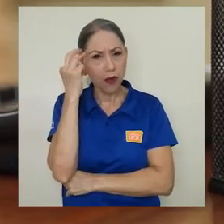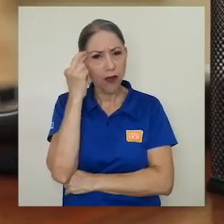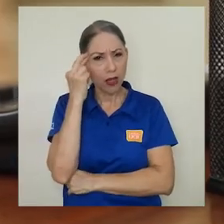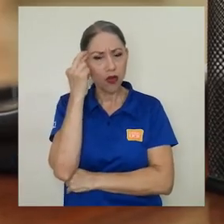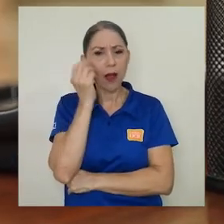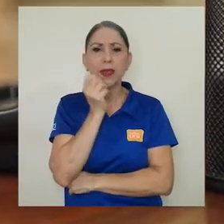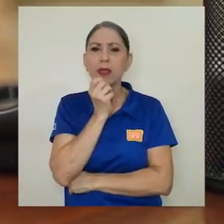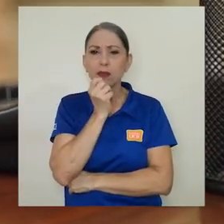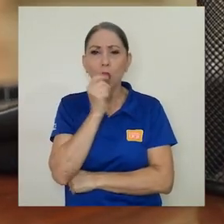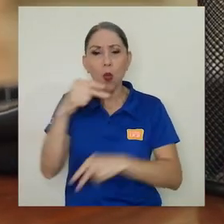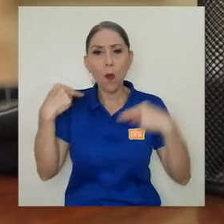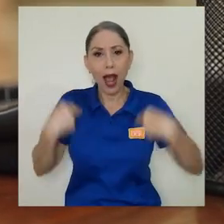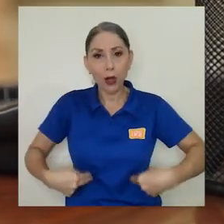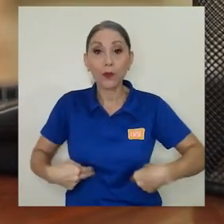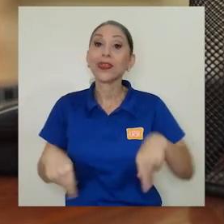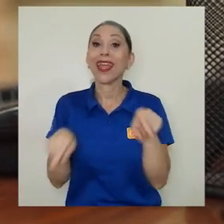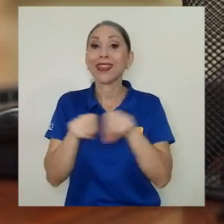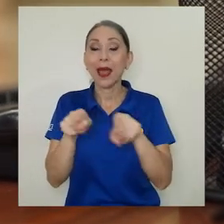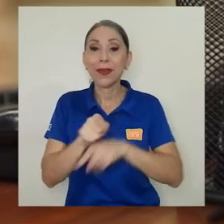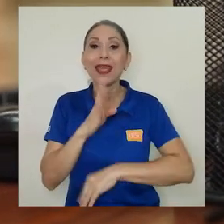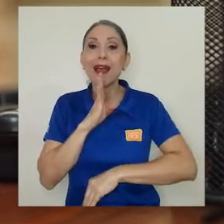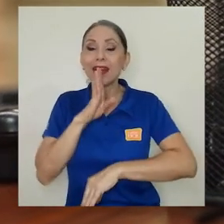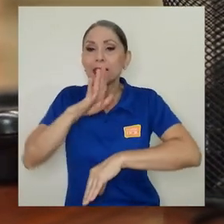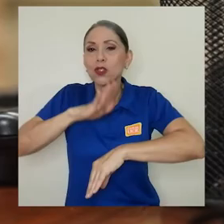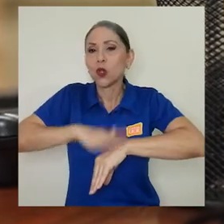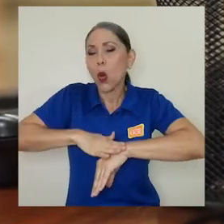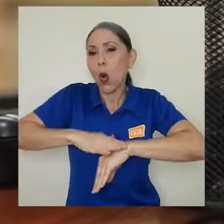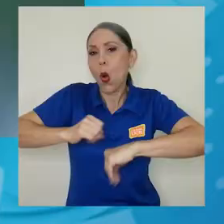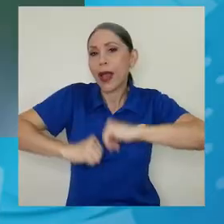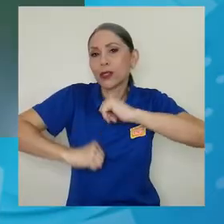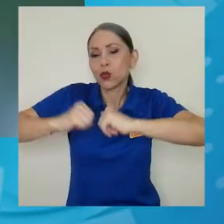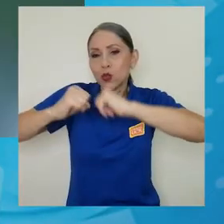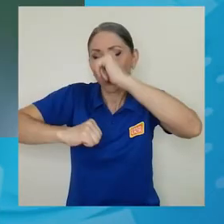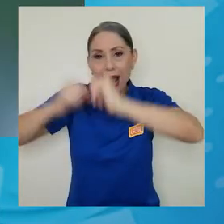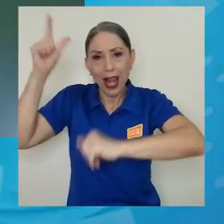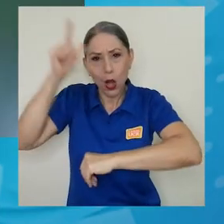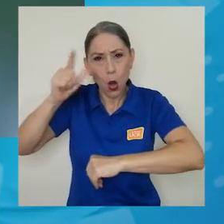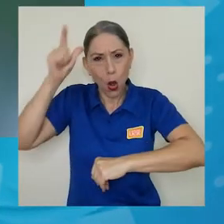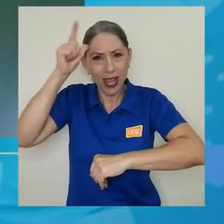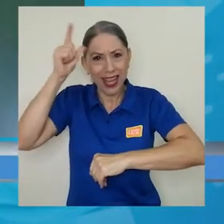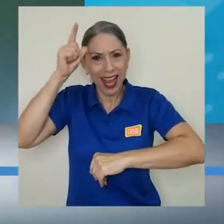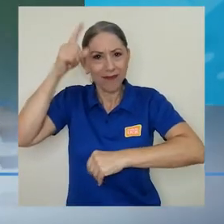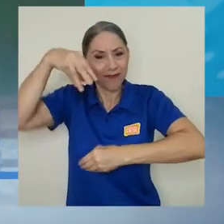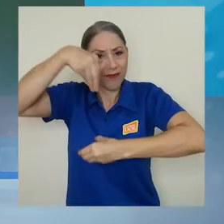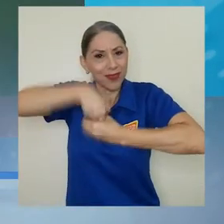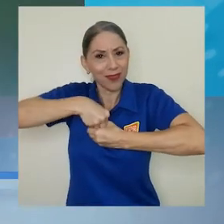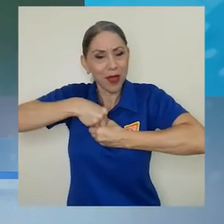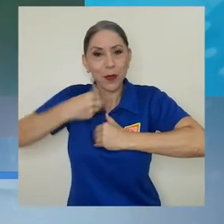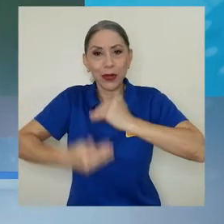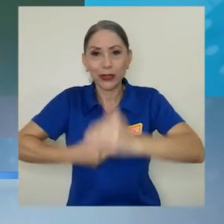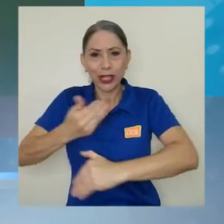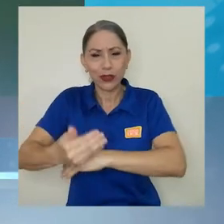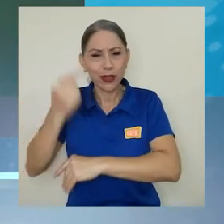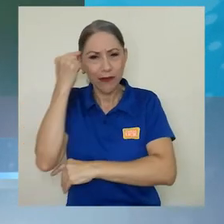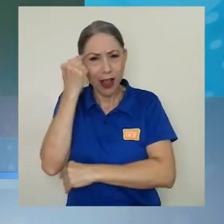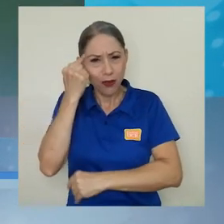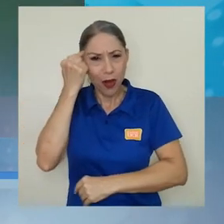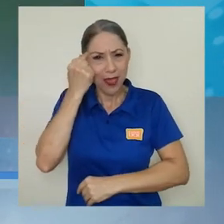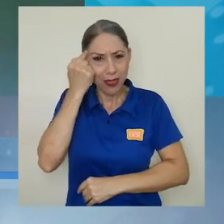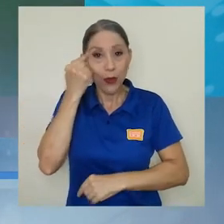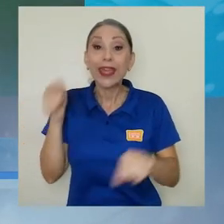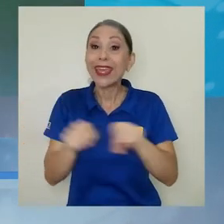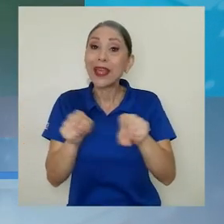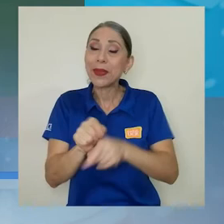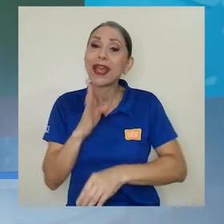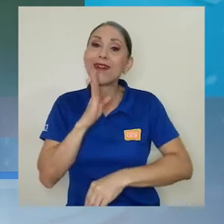También nos habla sobre la estructura lógica que subyace a nuestros procesos de razonamiento y también nos